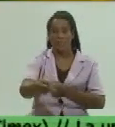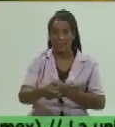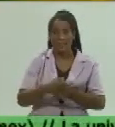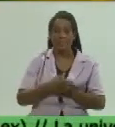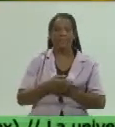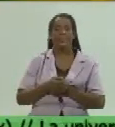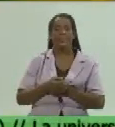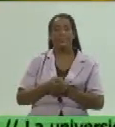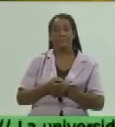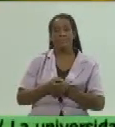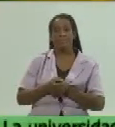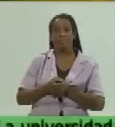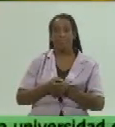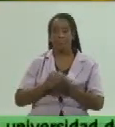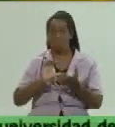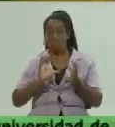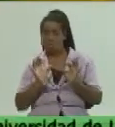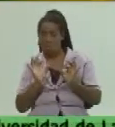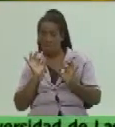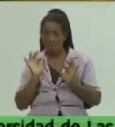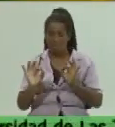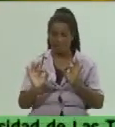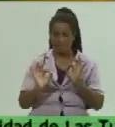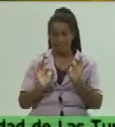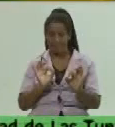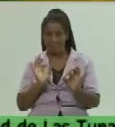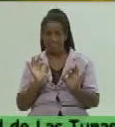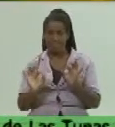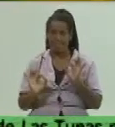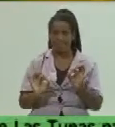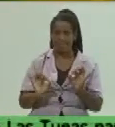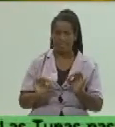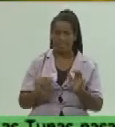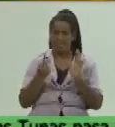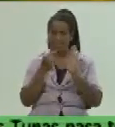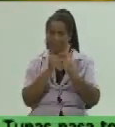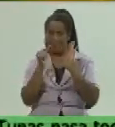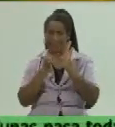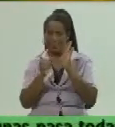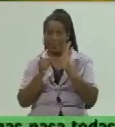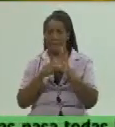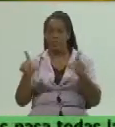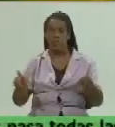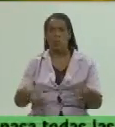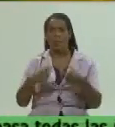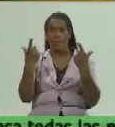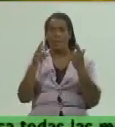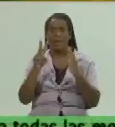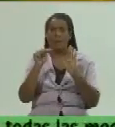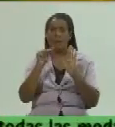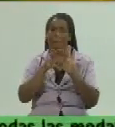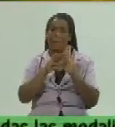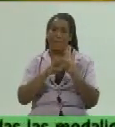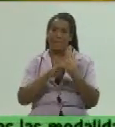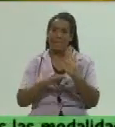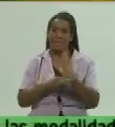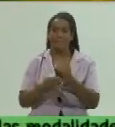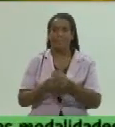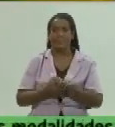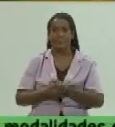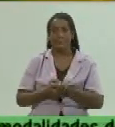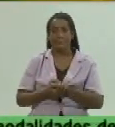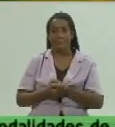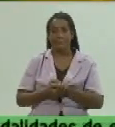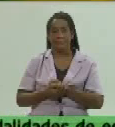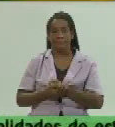de forma puntual estamos haciendo precisiones con el cumplimiento de las medidas reforzando un grupo